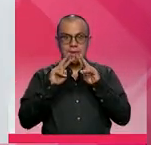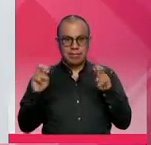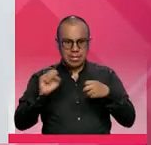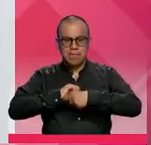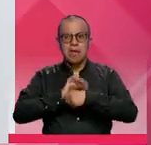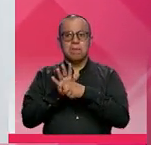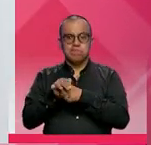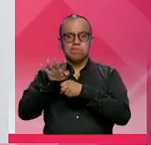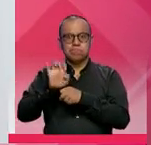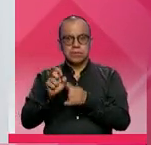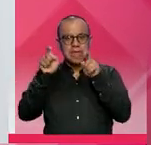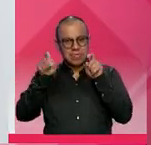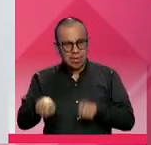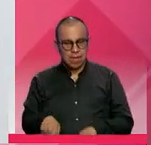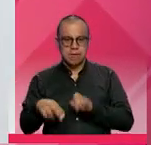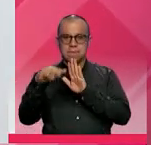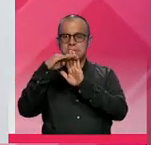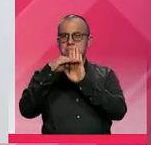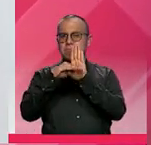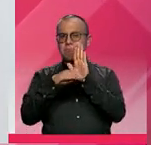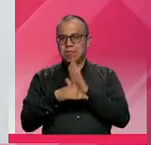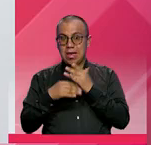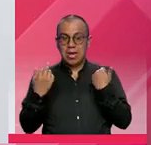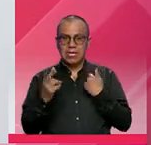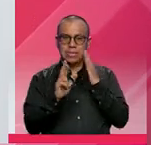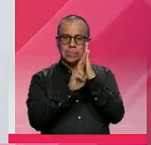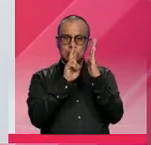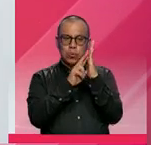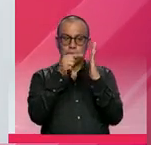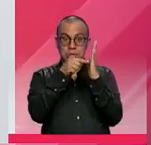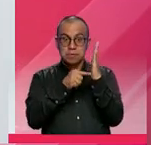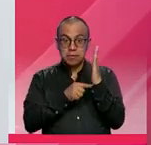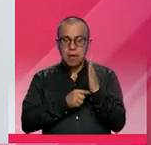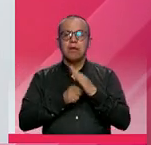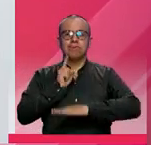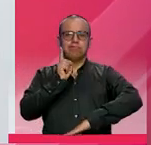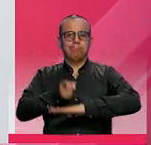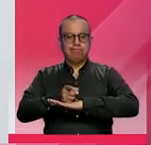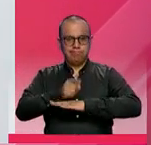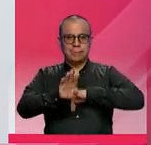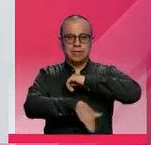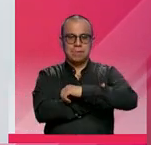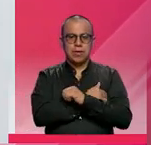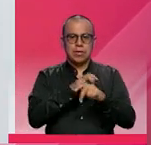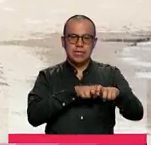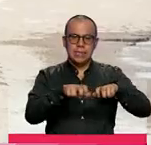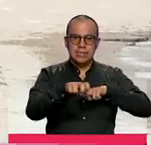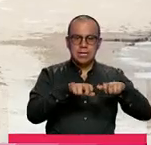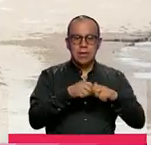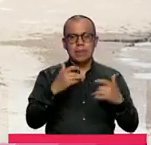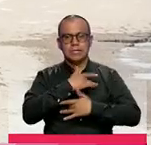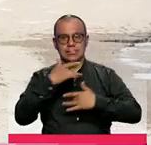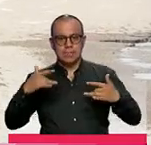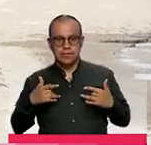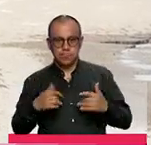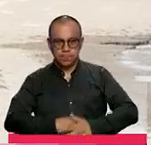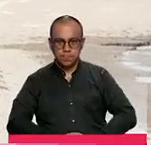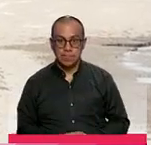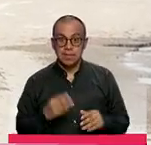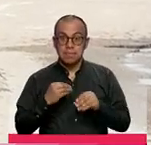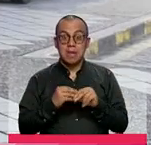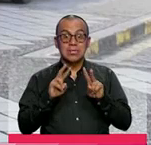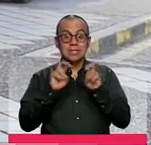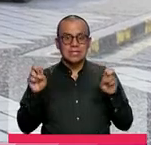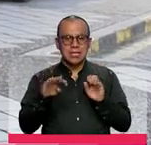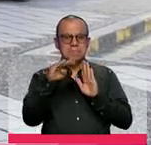pandemia y que deben cumplirse las diferentes resoluciones emitidas por el Ministerio de Transporte y el Ministerio de Salud. El funcionario sobrayó la